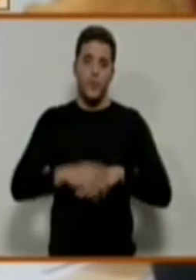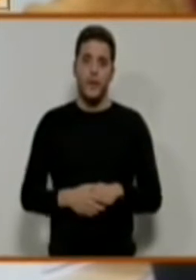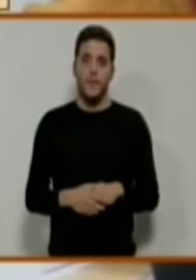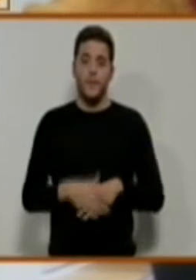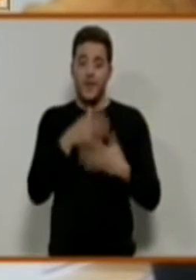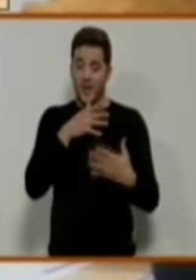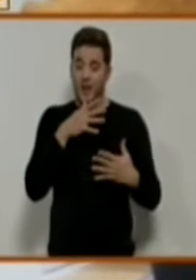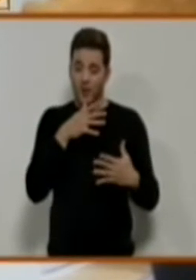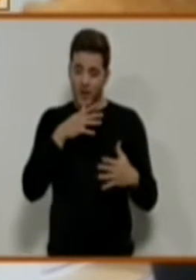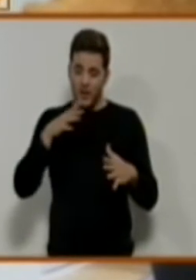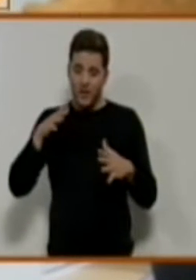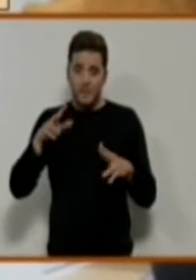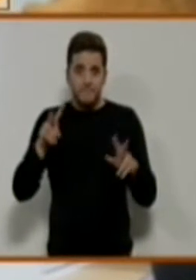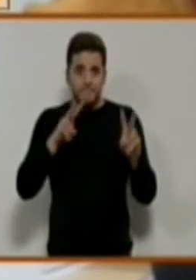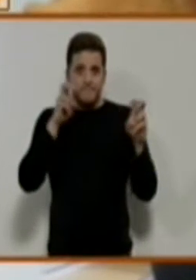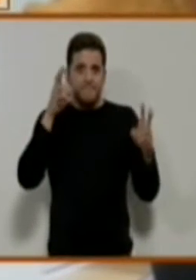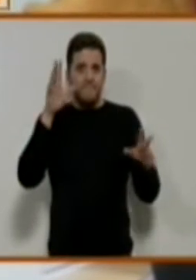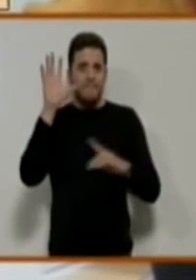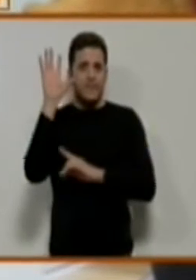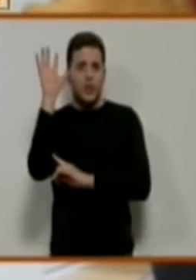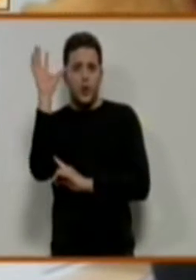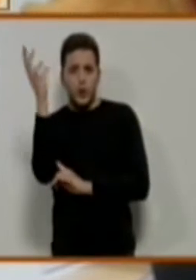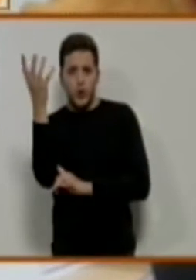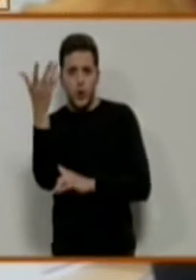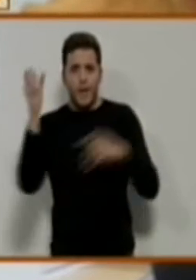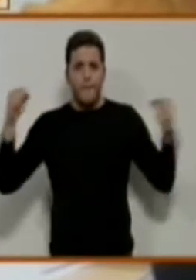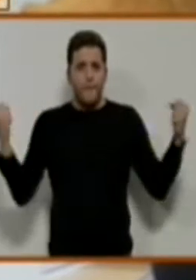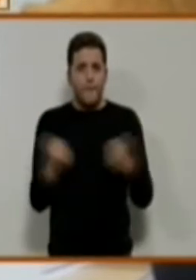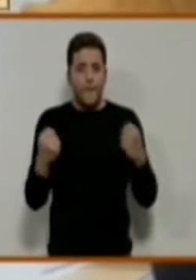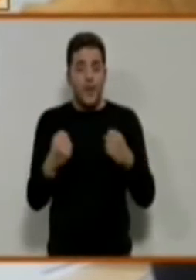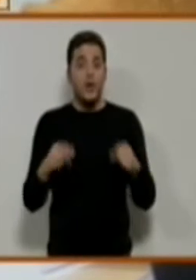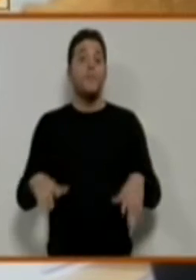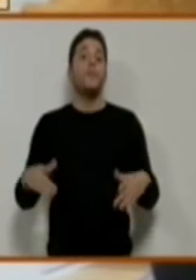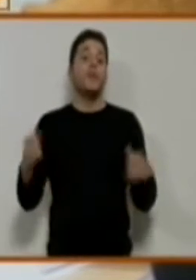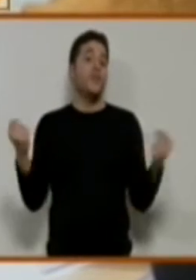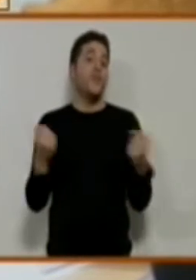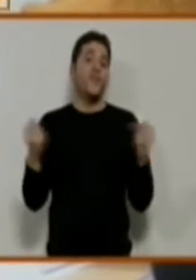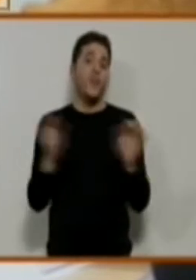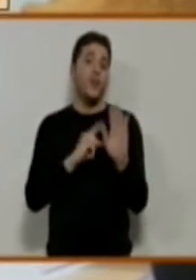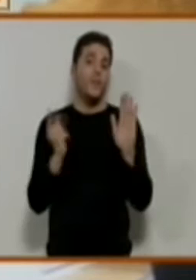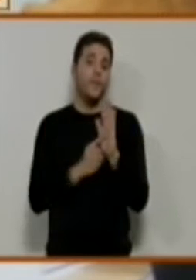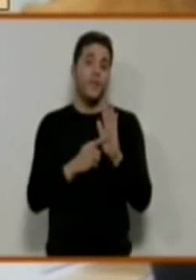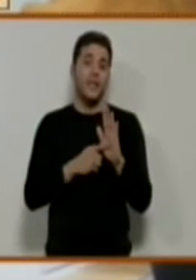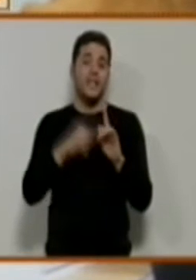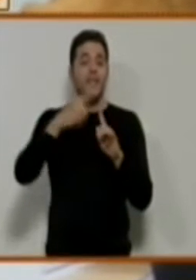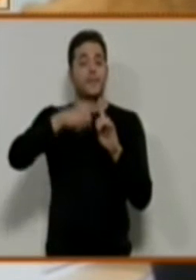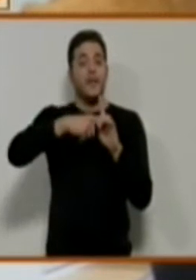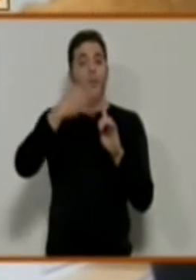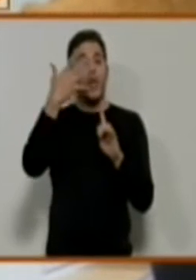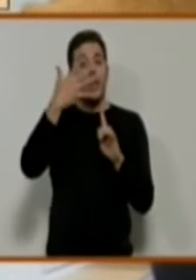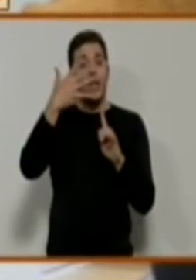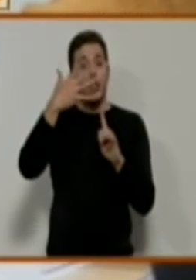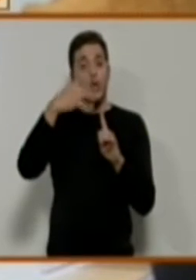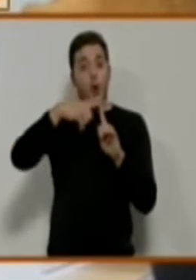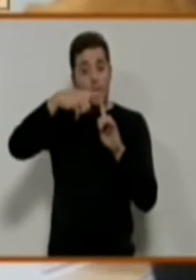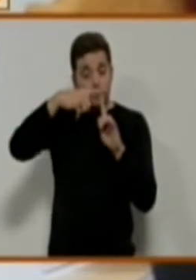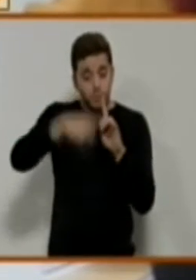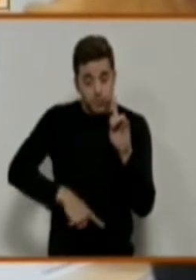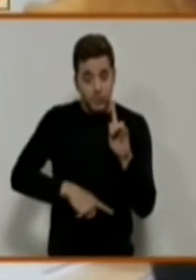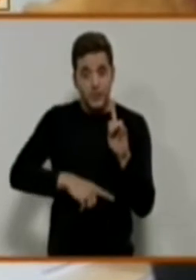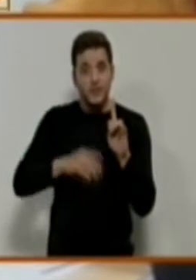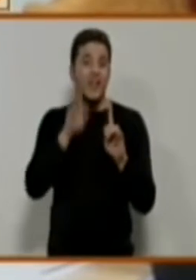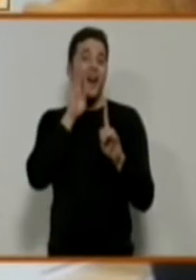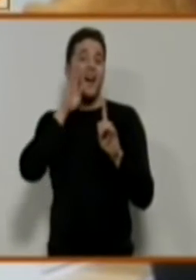de frío que estamos teniendo y durante todo el invierno, cuando las temperaturas bajan de 5 grados, antes era desde cero,